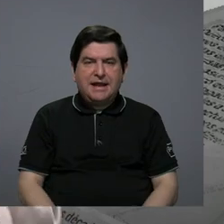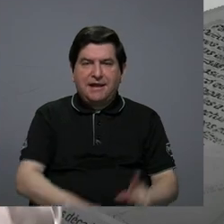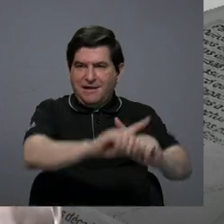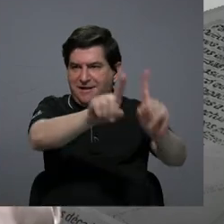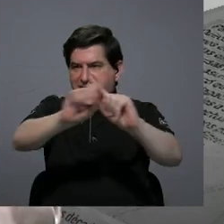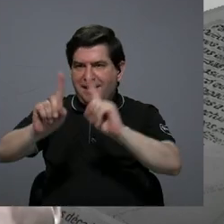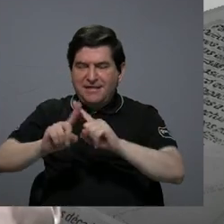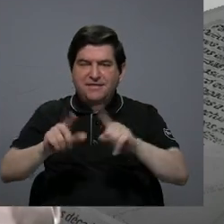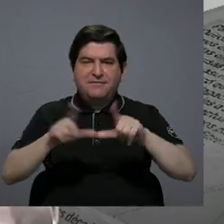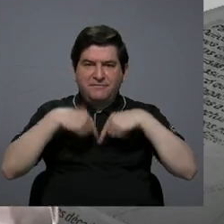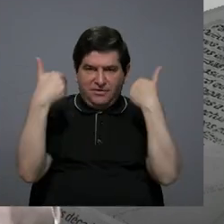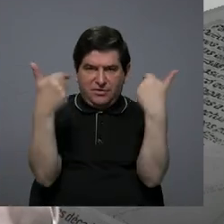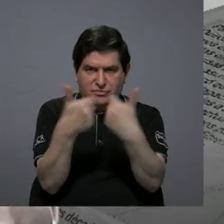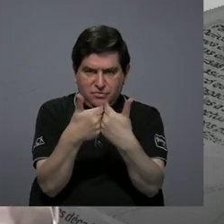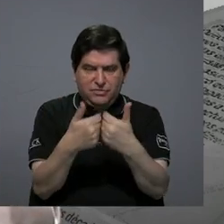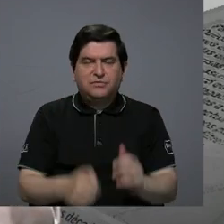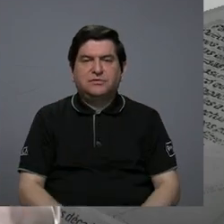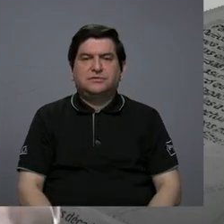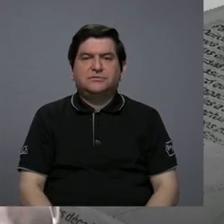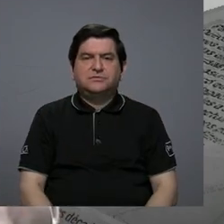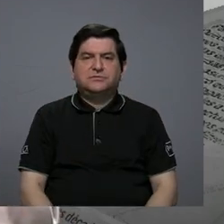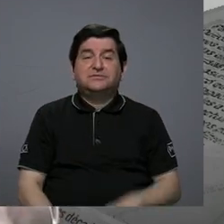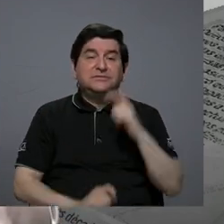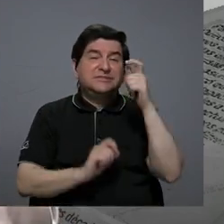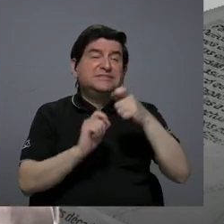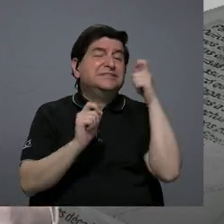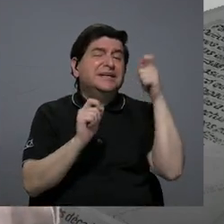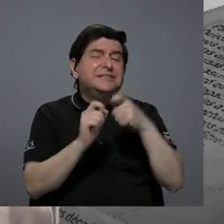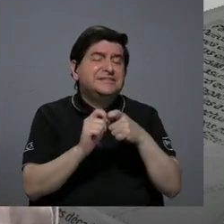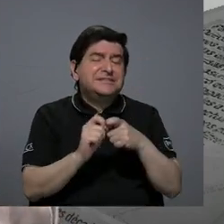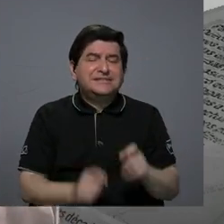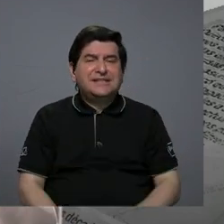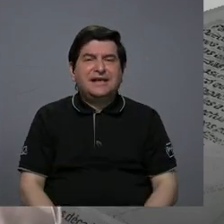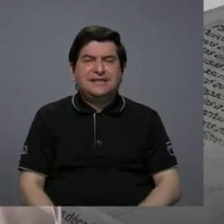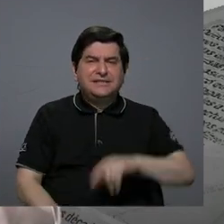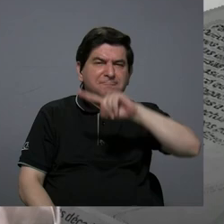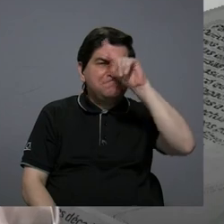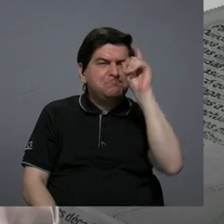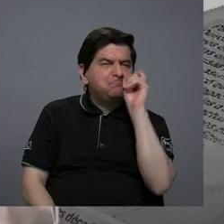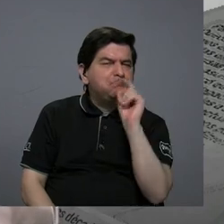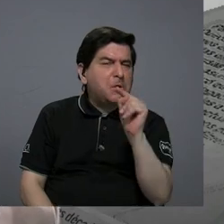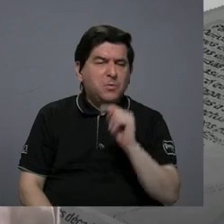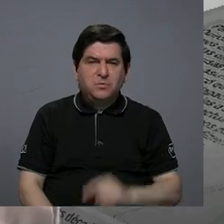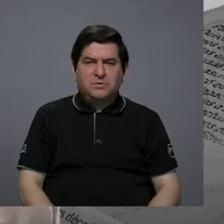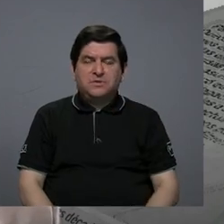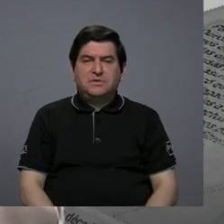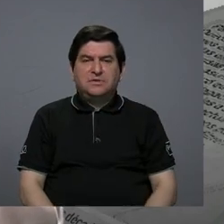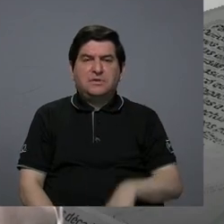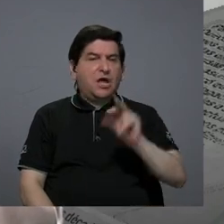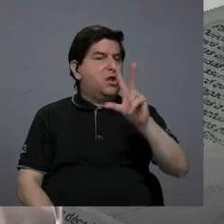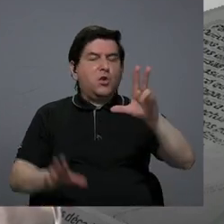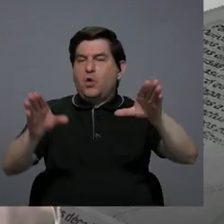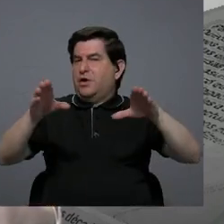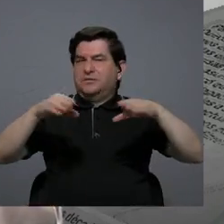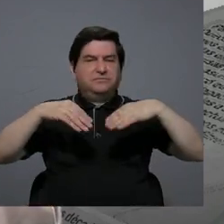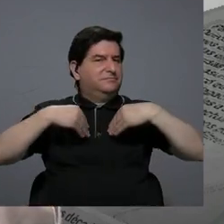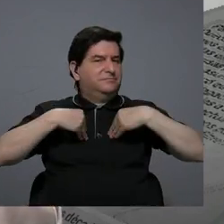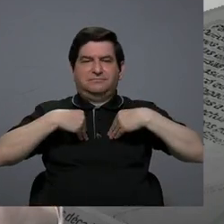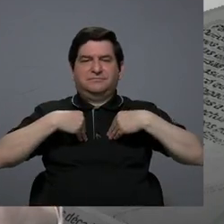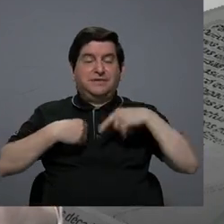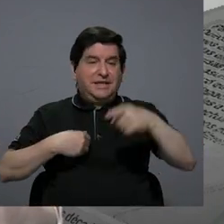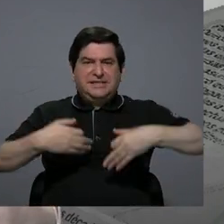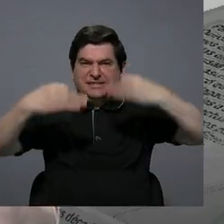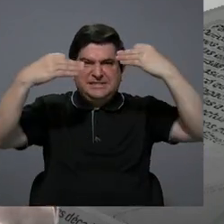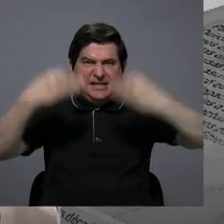distintos sectores justamente para que se cuestionen, para que no se acepten esas